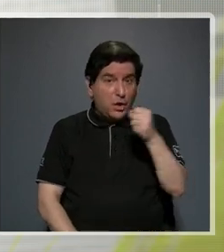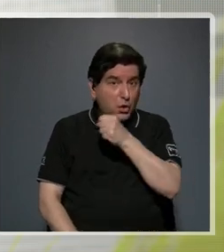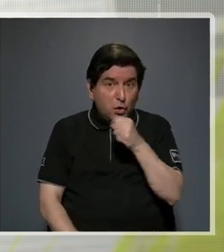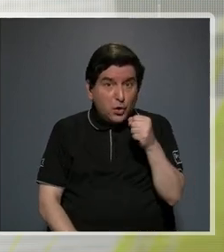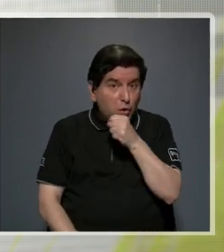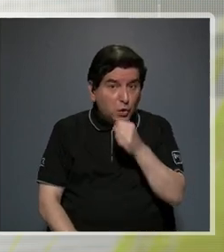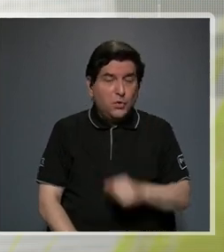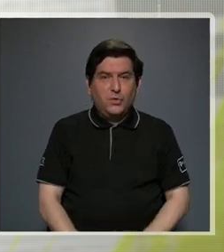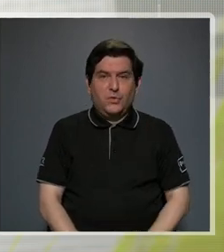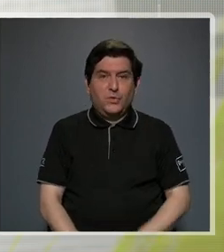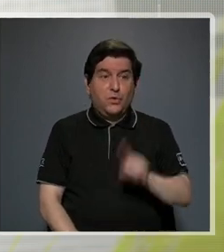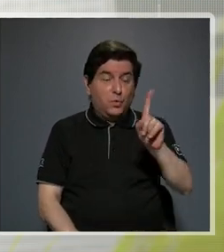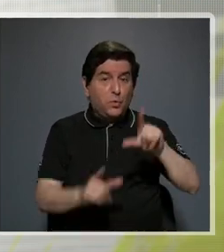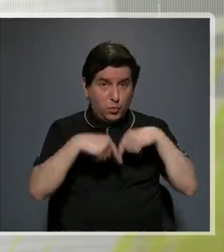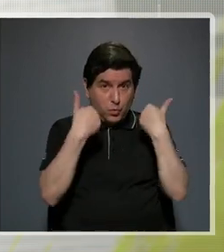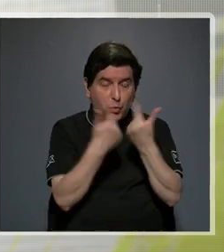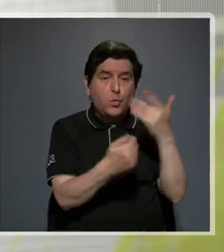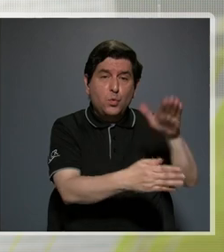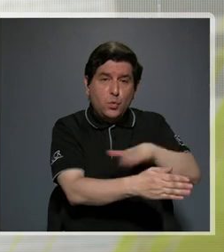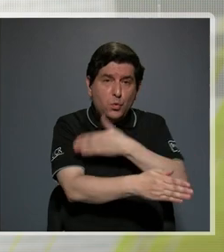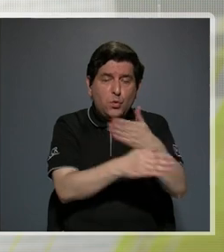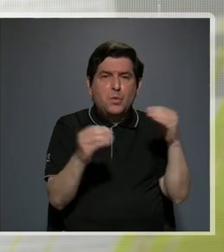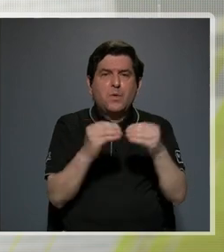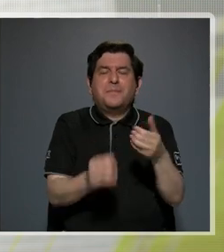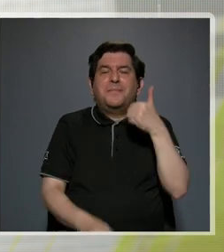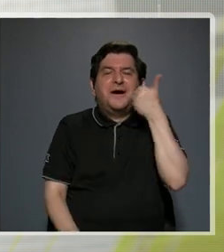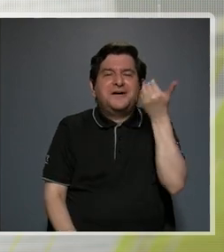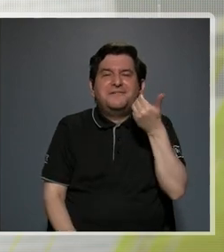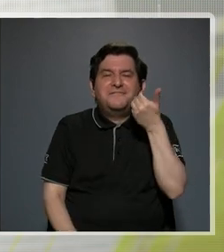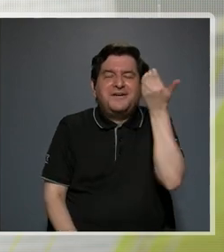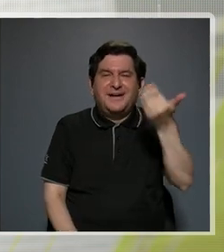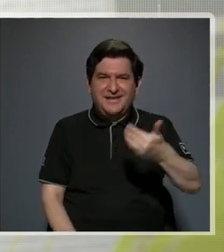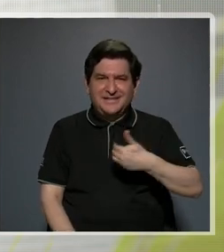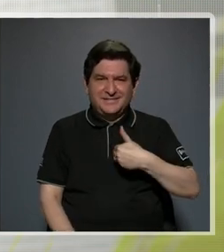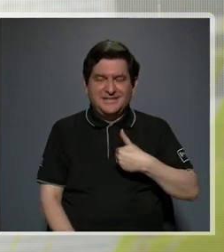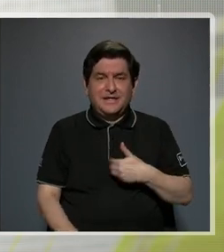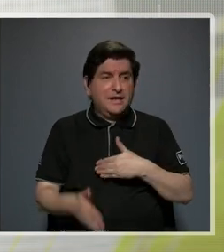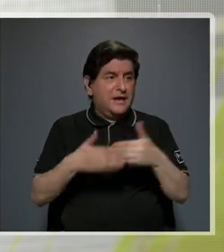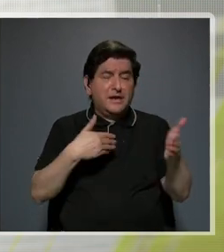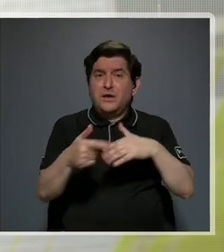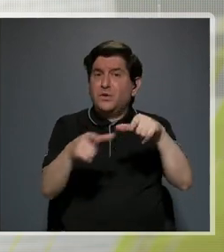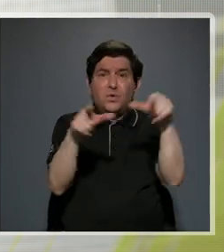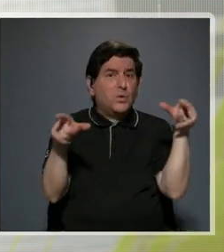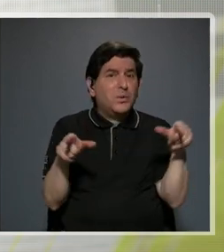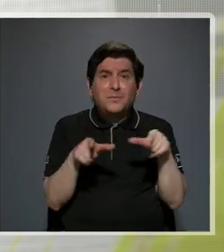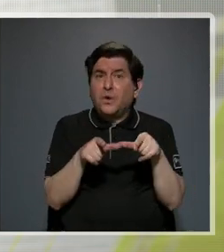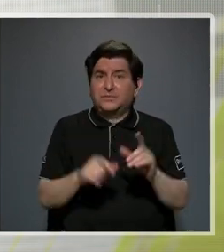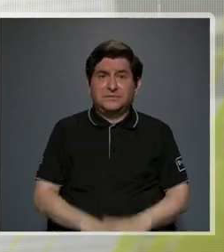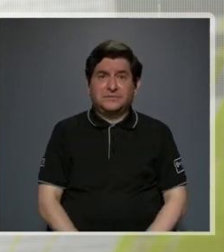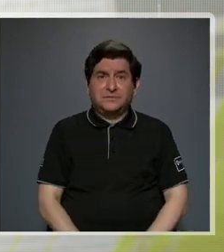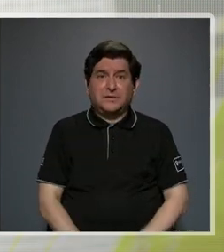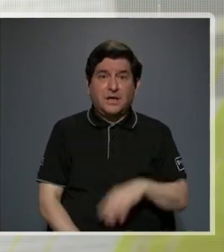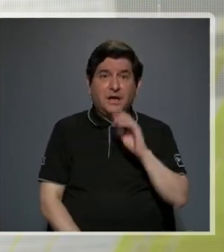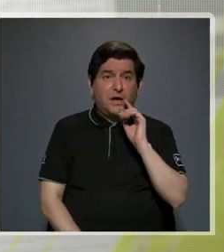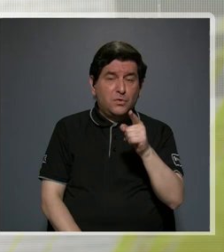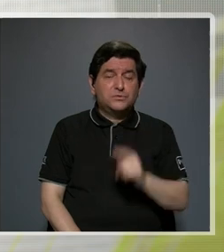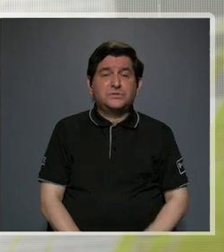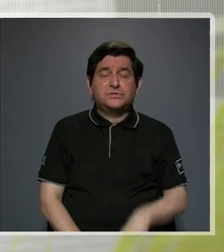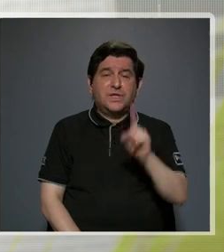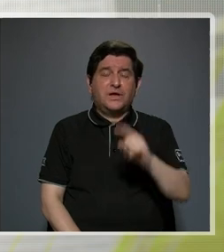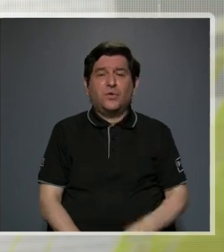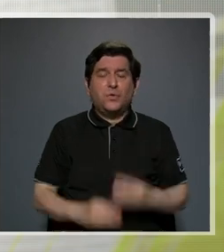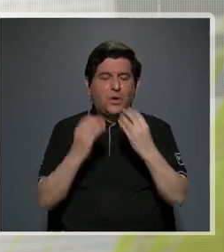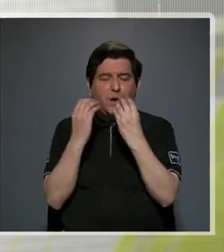es una de las agrupaciones musicales más fáciles de tener en cualquier sitio porque usted hasta con una